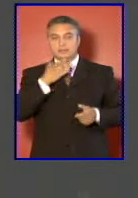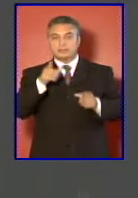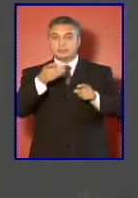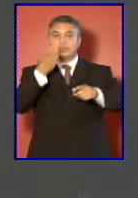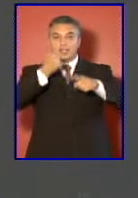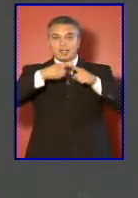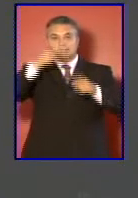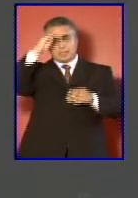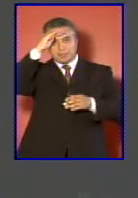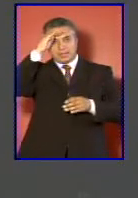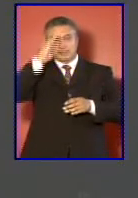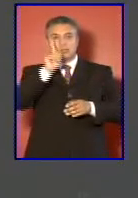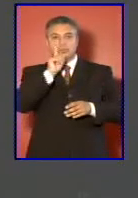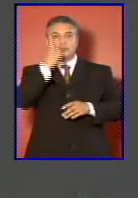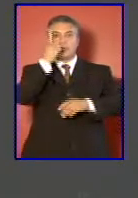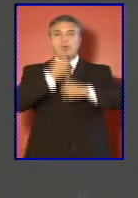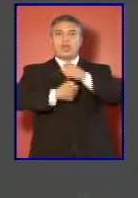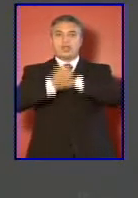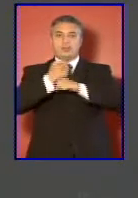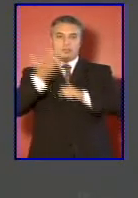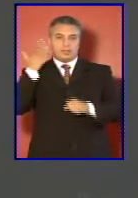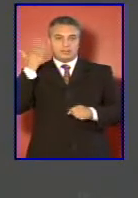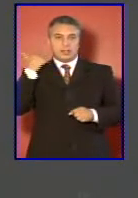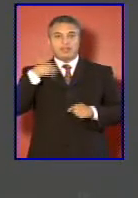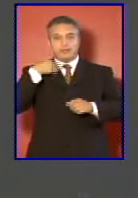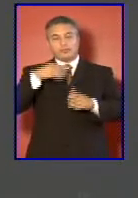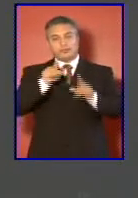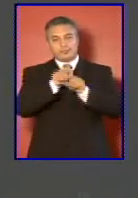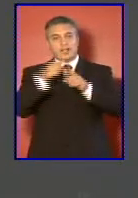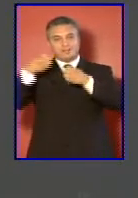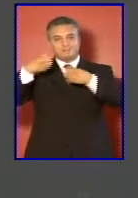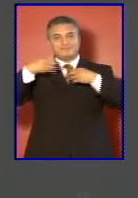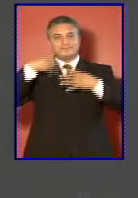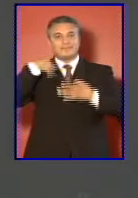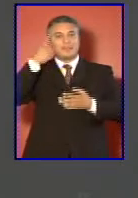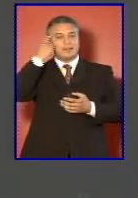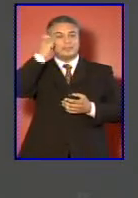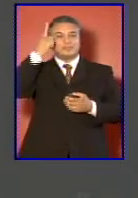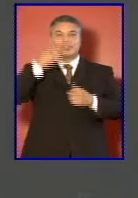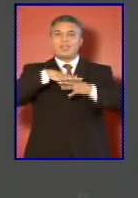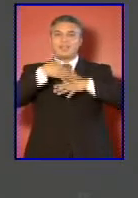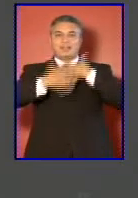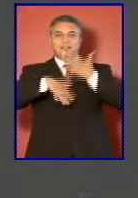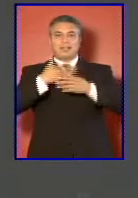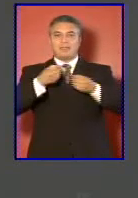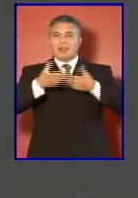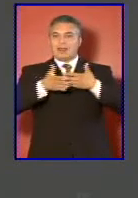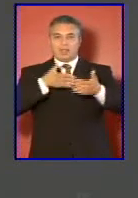experiencia que tuvimos el año pasado las lecciones aprendidas frente a desastres naturales.